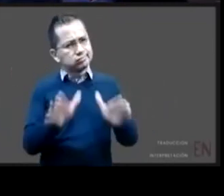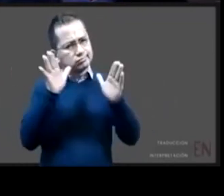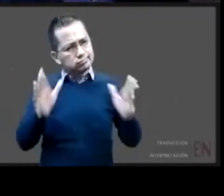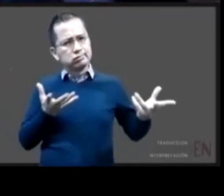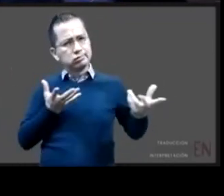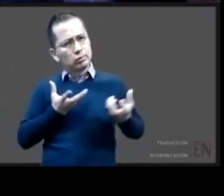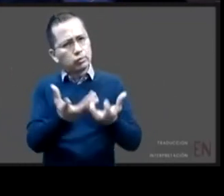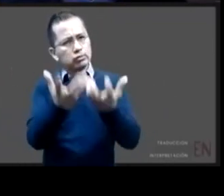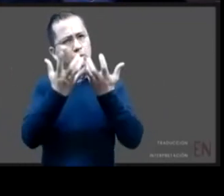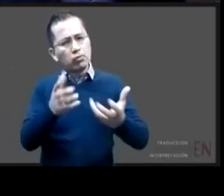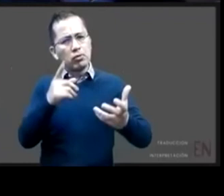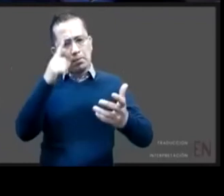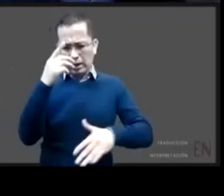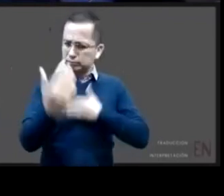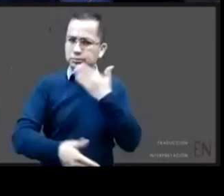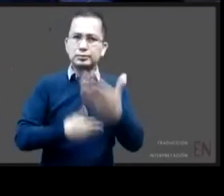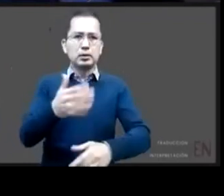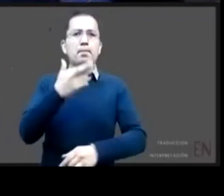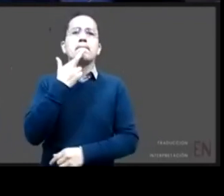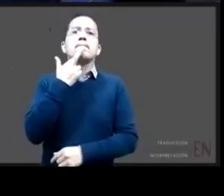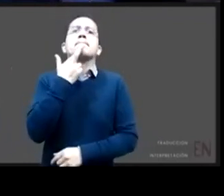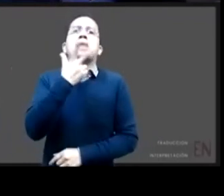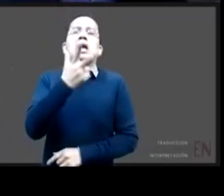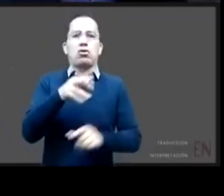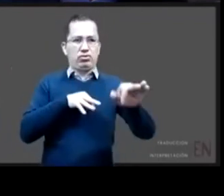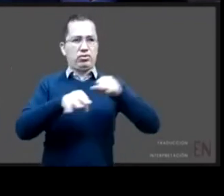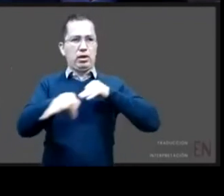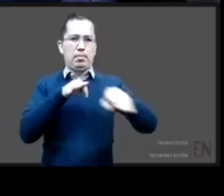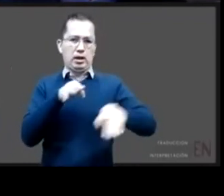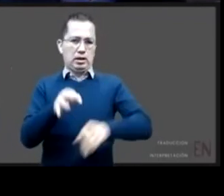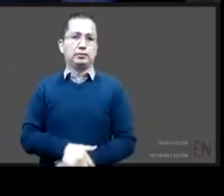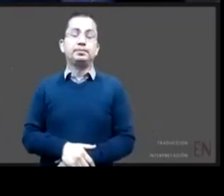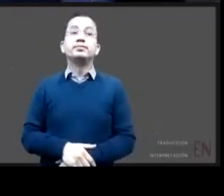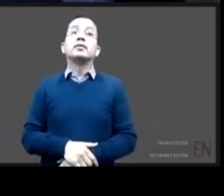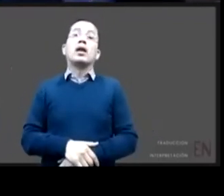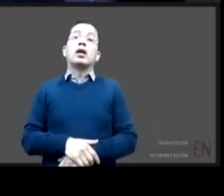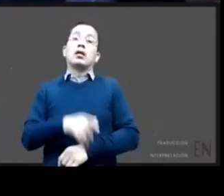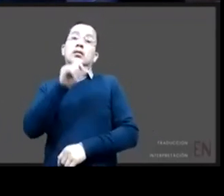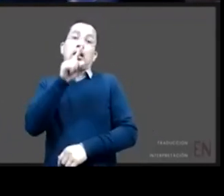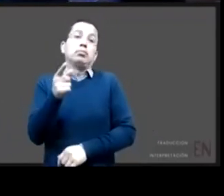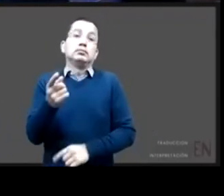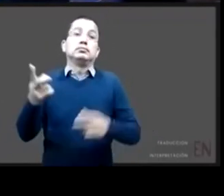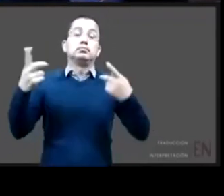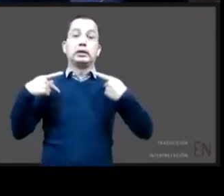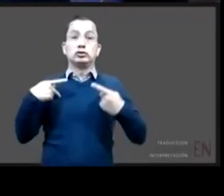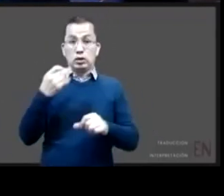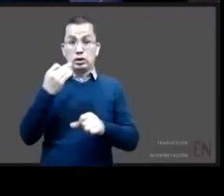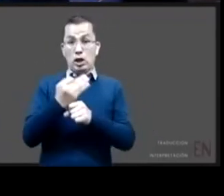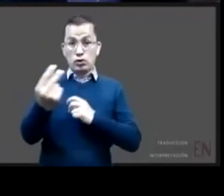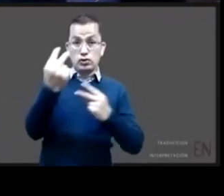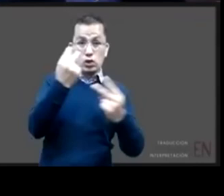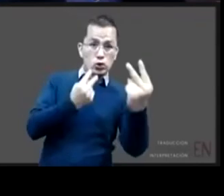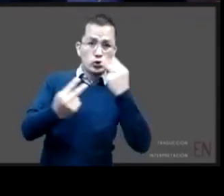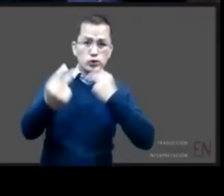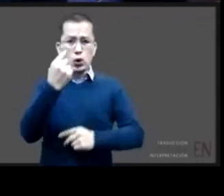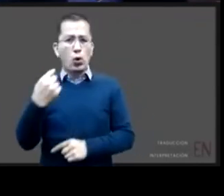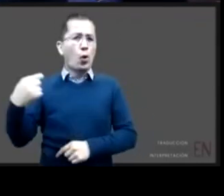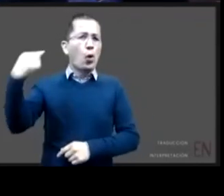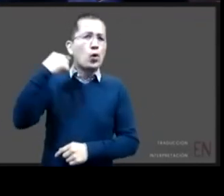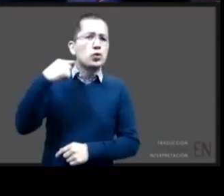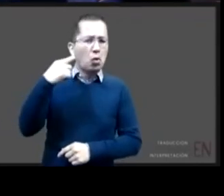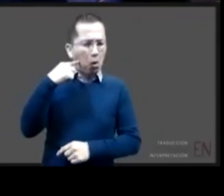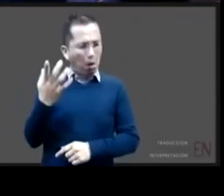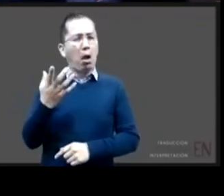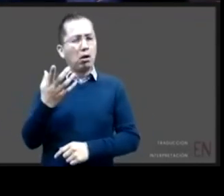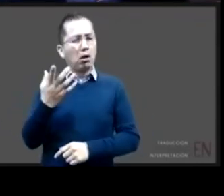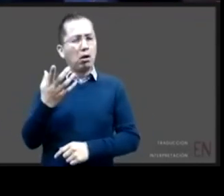mejores resultados posibles invitarles también a quienes nos han escuchado tenemos dos conversatorios la próxima semana